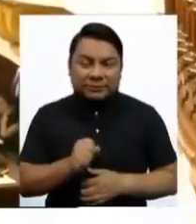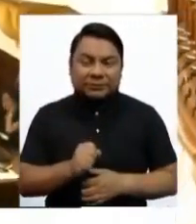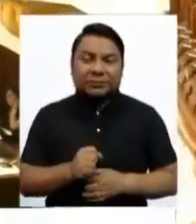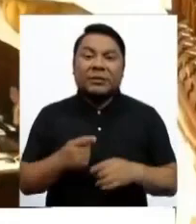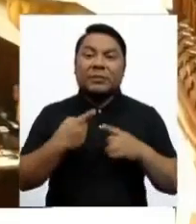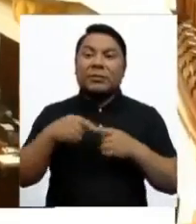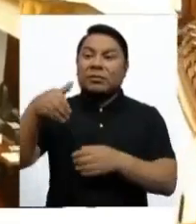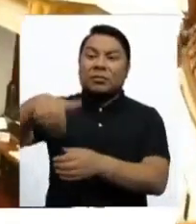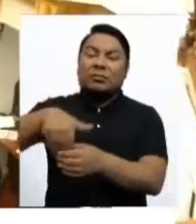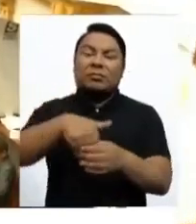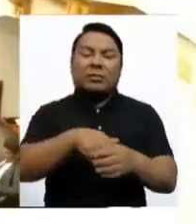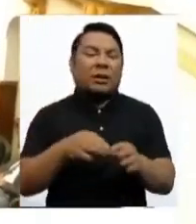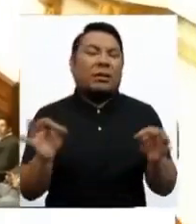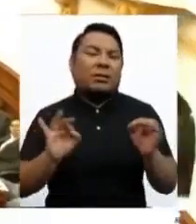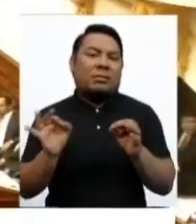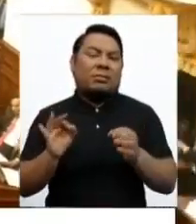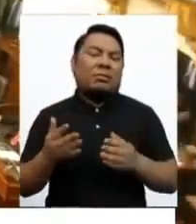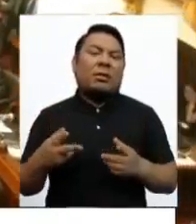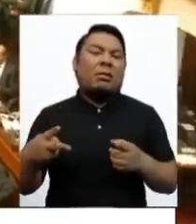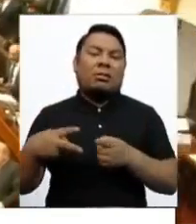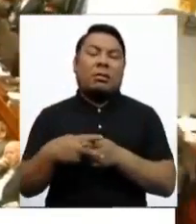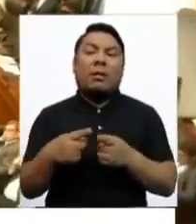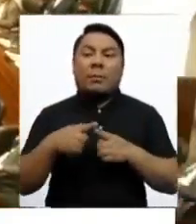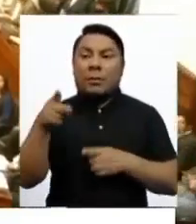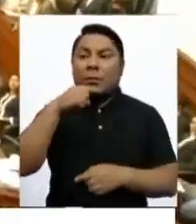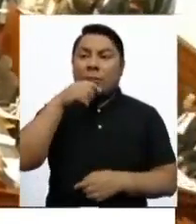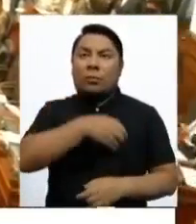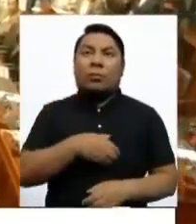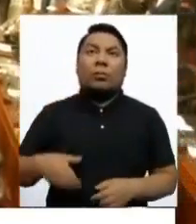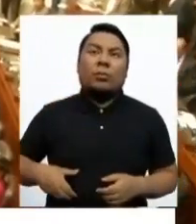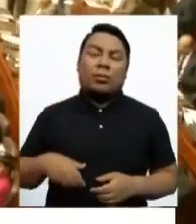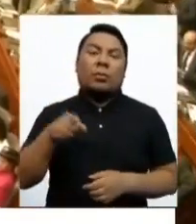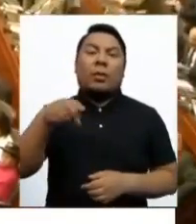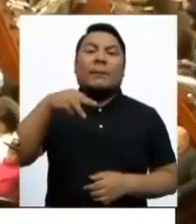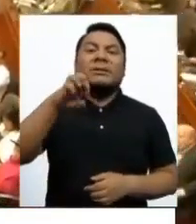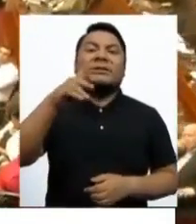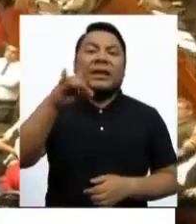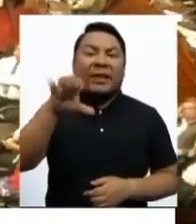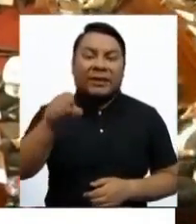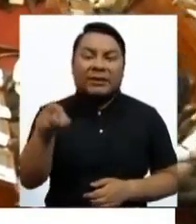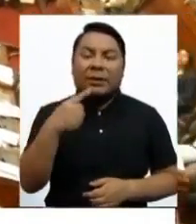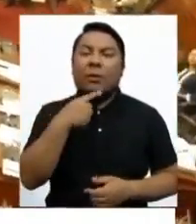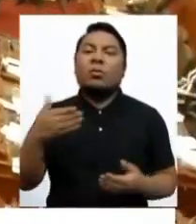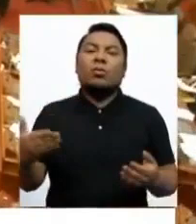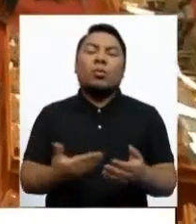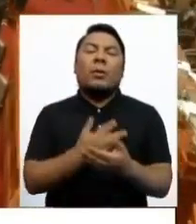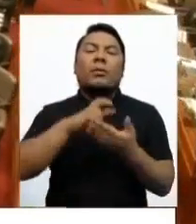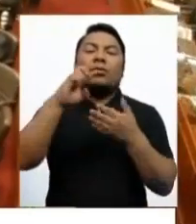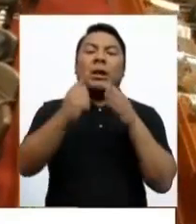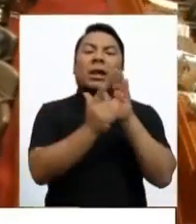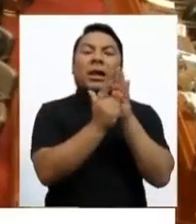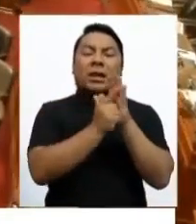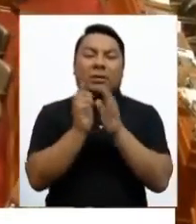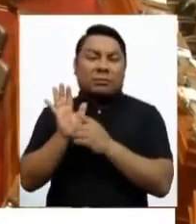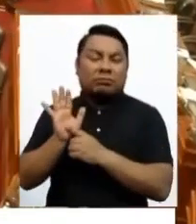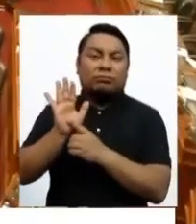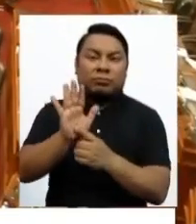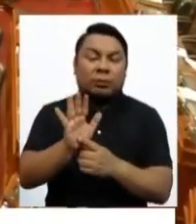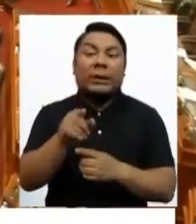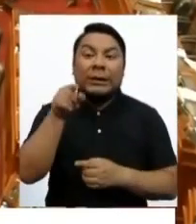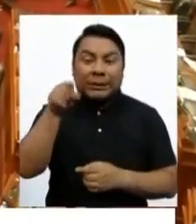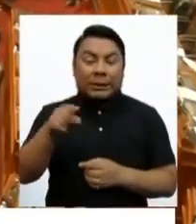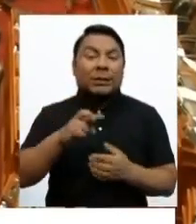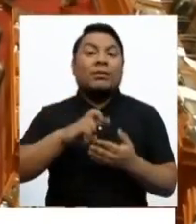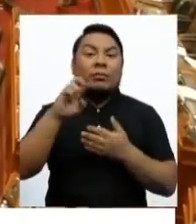prosperó la votación y la congresista Mercedes Arauz presentó un nuevo proyecto de ley sobre ello y sobre esto se